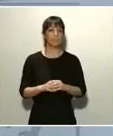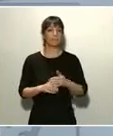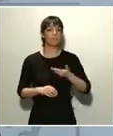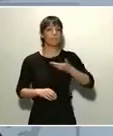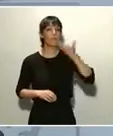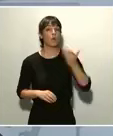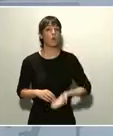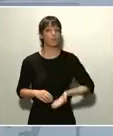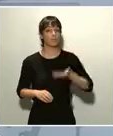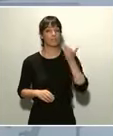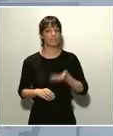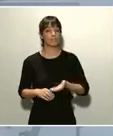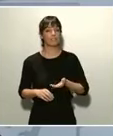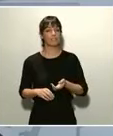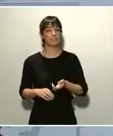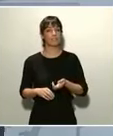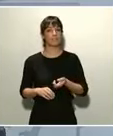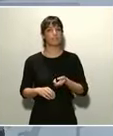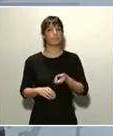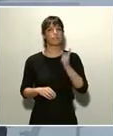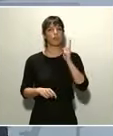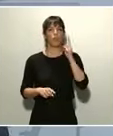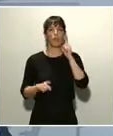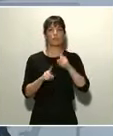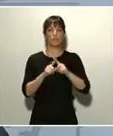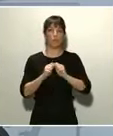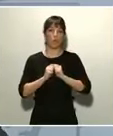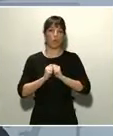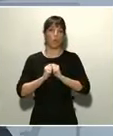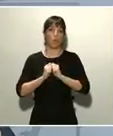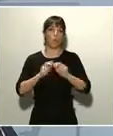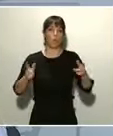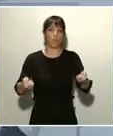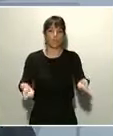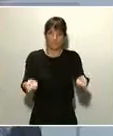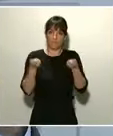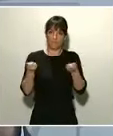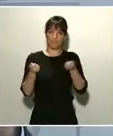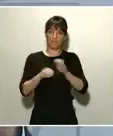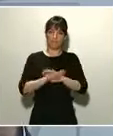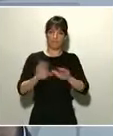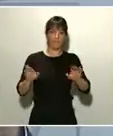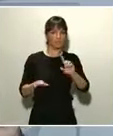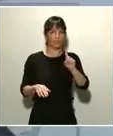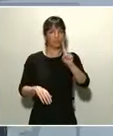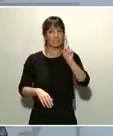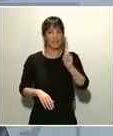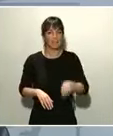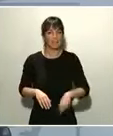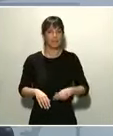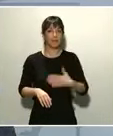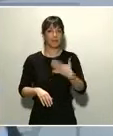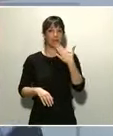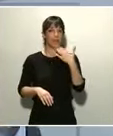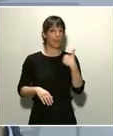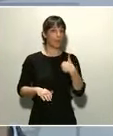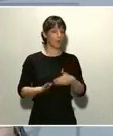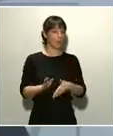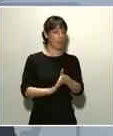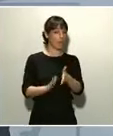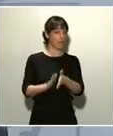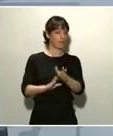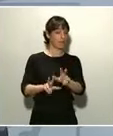frenar el embate de la ola. Es muy importante también para que cuando veamos la luz al final del túnel, cuando veamos el